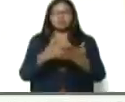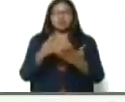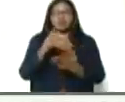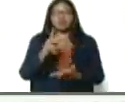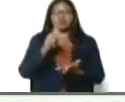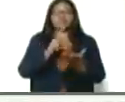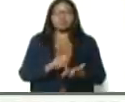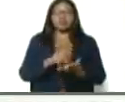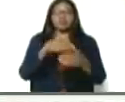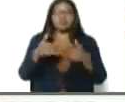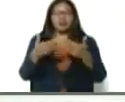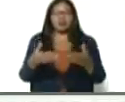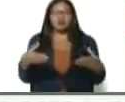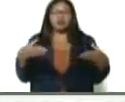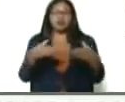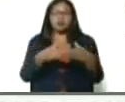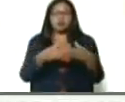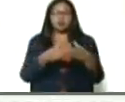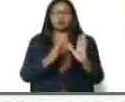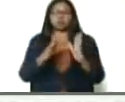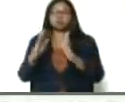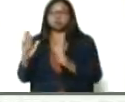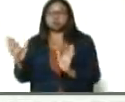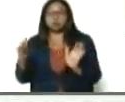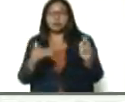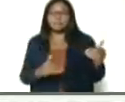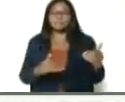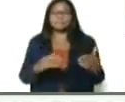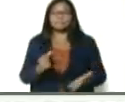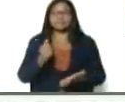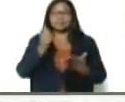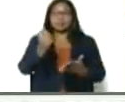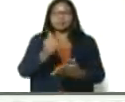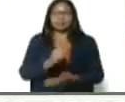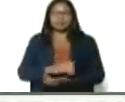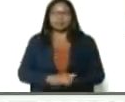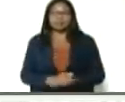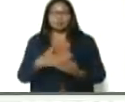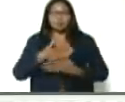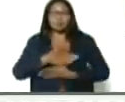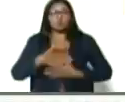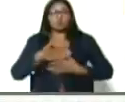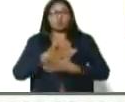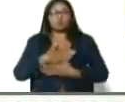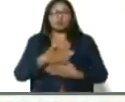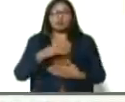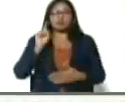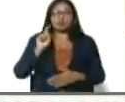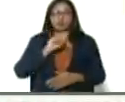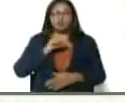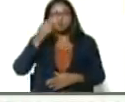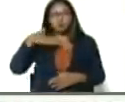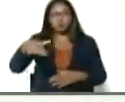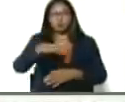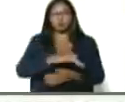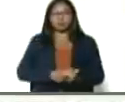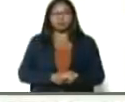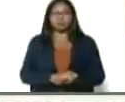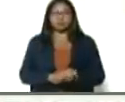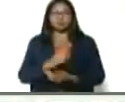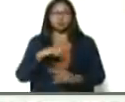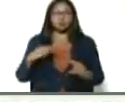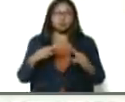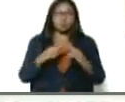para llevarlos a los comités locales de abastecimiento y producción, y satisfacer la necesidad de nuestro pueblo. Aquí nos encontramos,